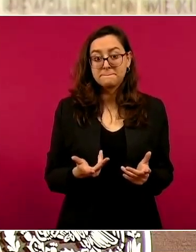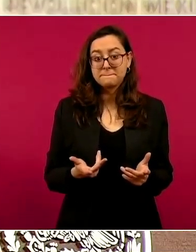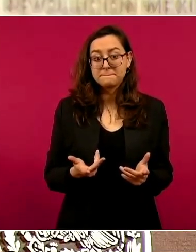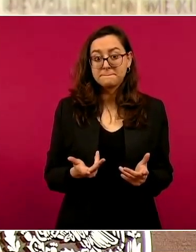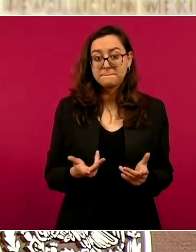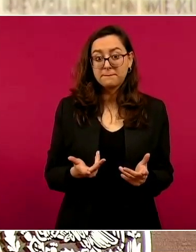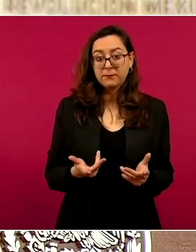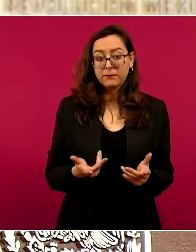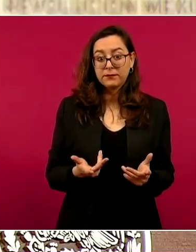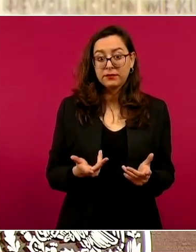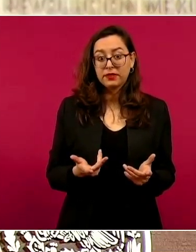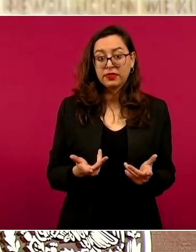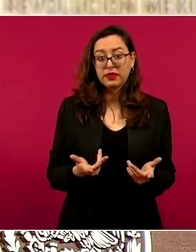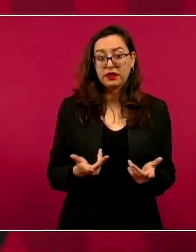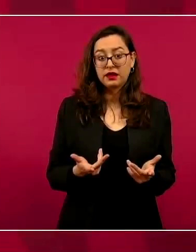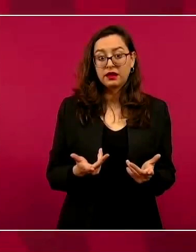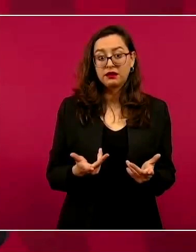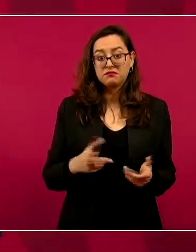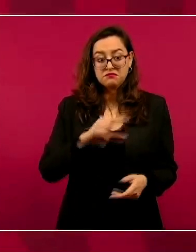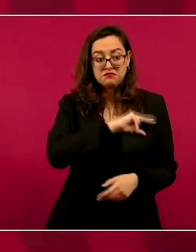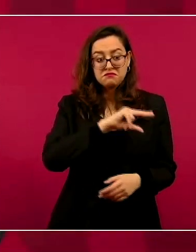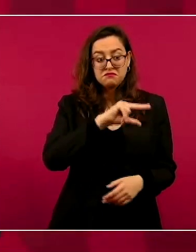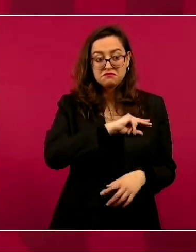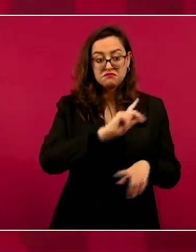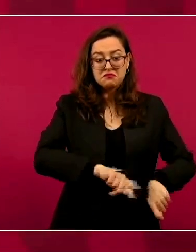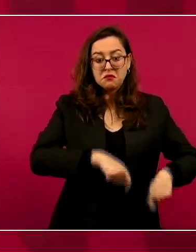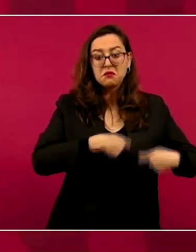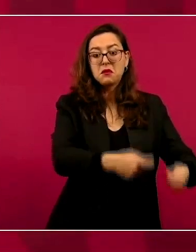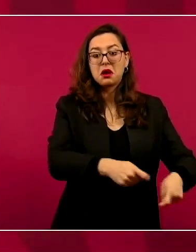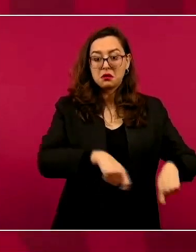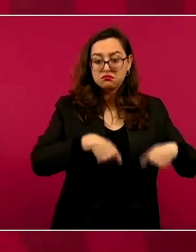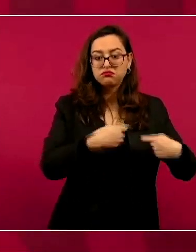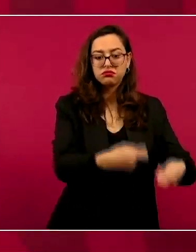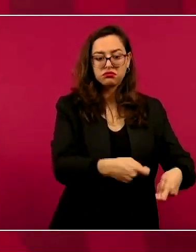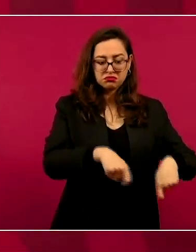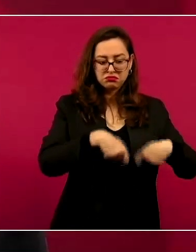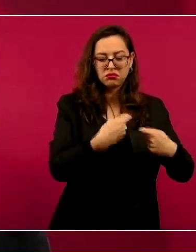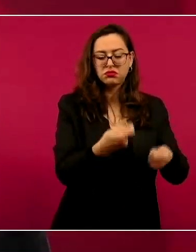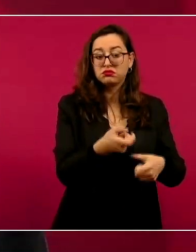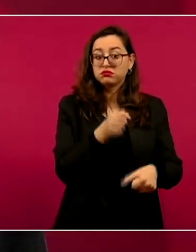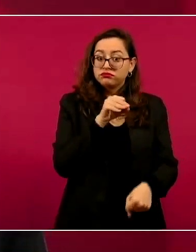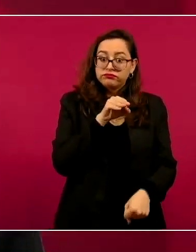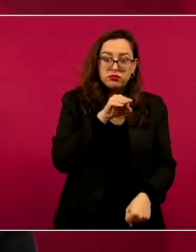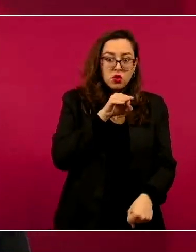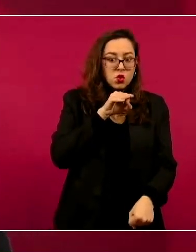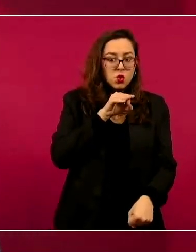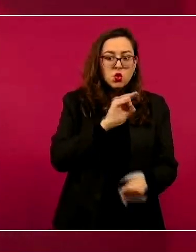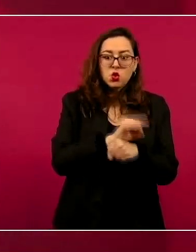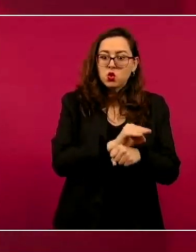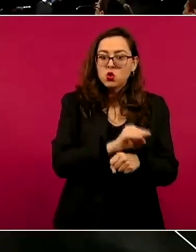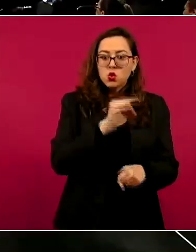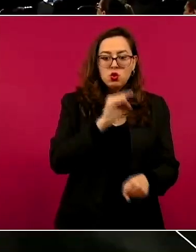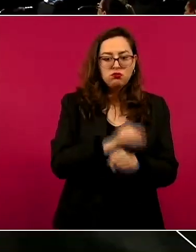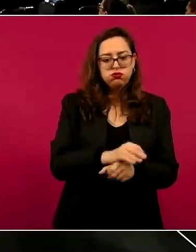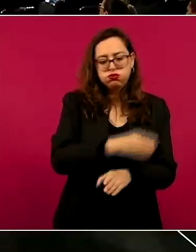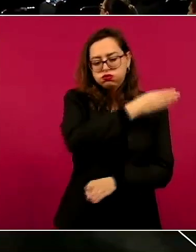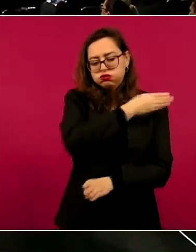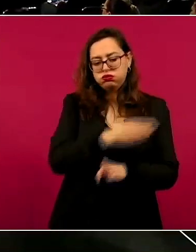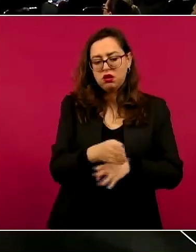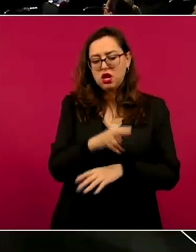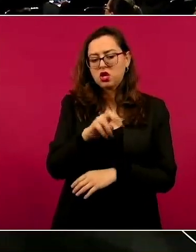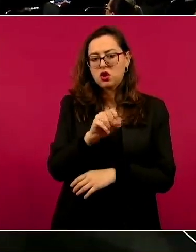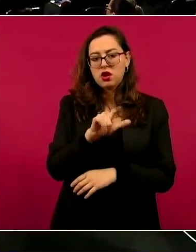el modelo privatizador que se impuso durante el periodo neoliberal.